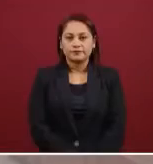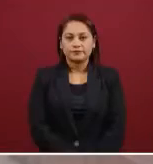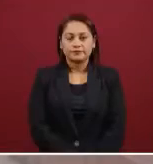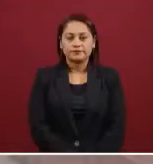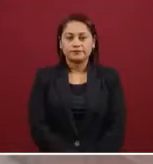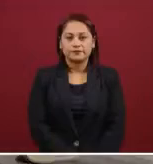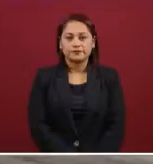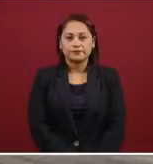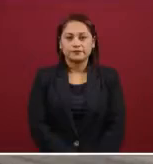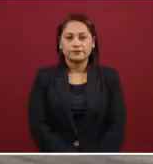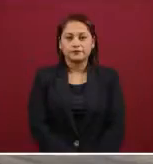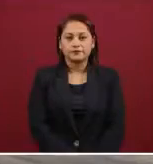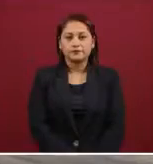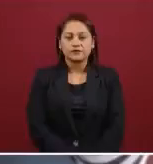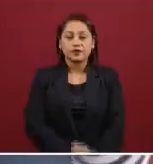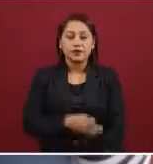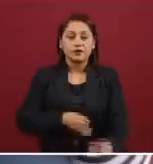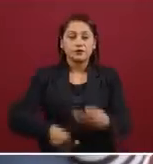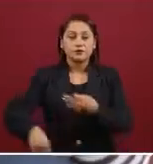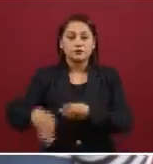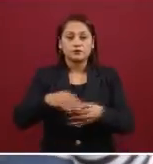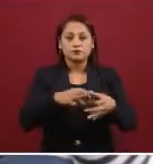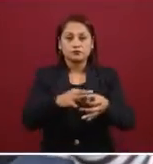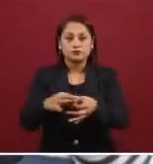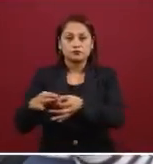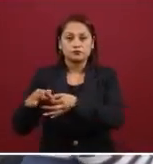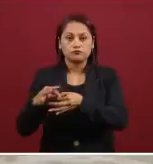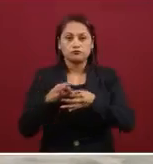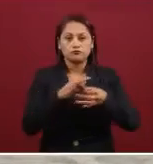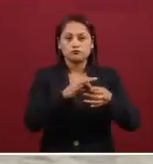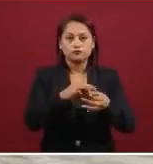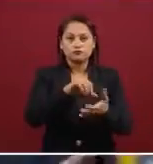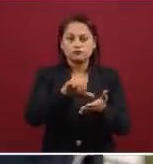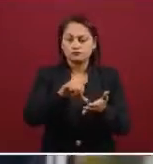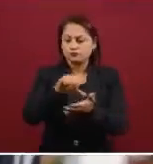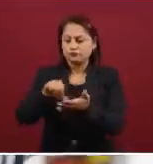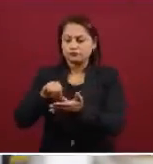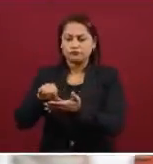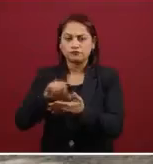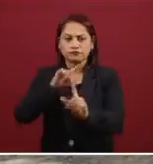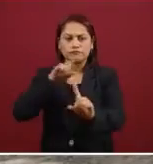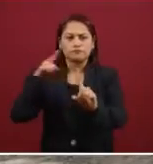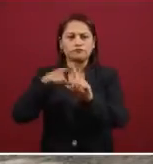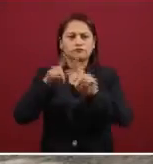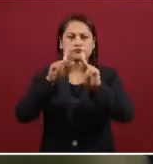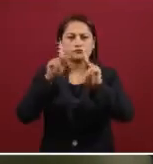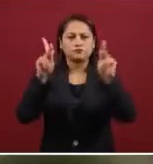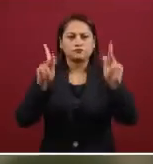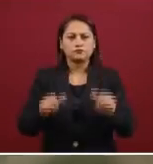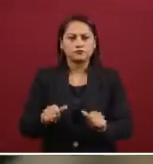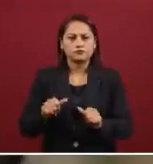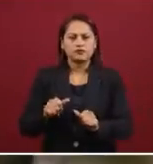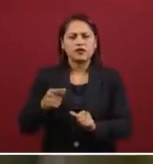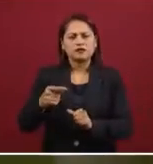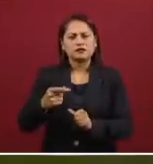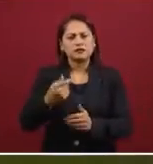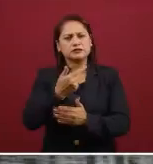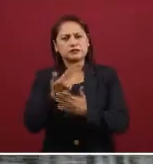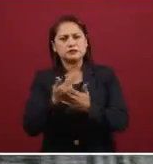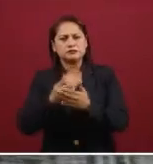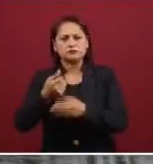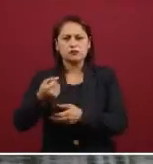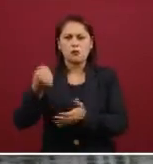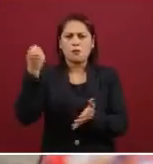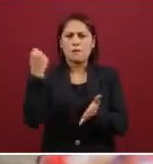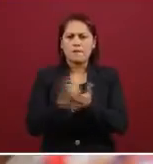Estamos creando en todo México una red de clubes para construir la paz. Nuestro símbolo es la sombrilla porque representa protección,